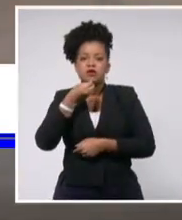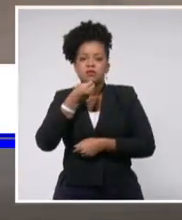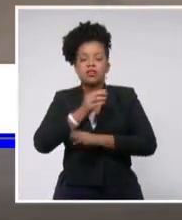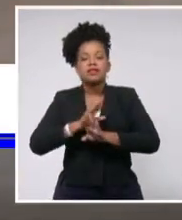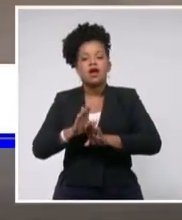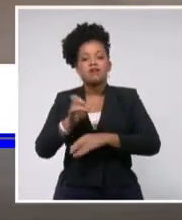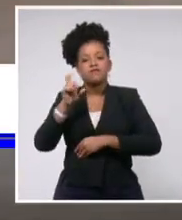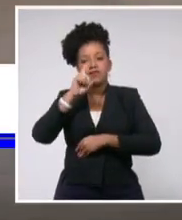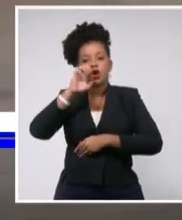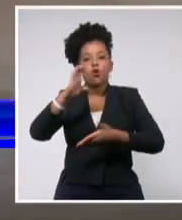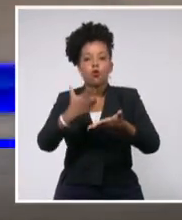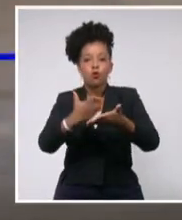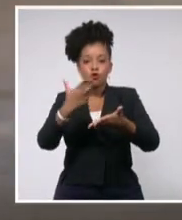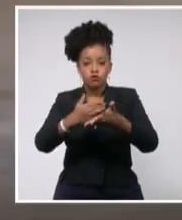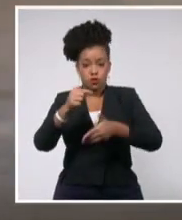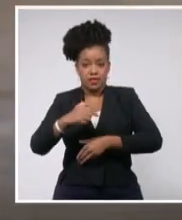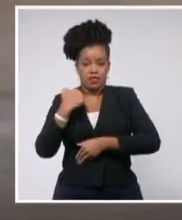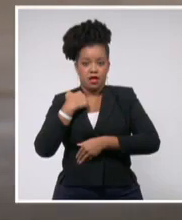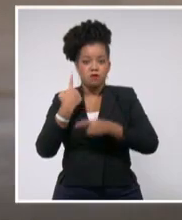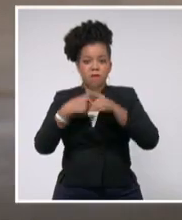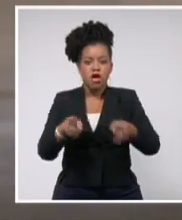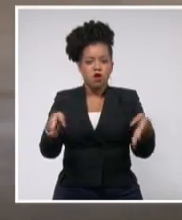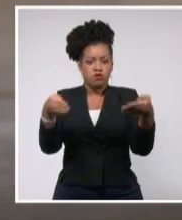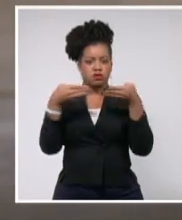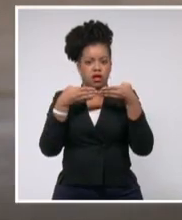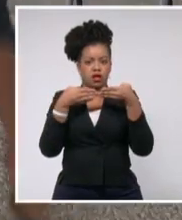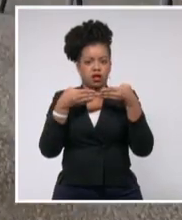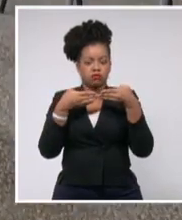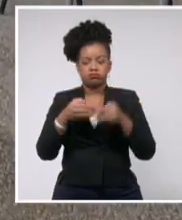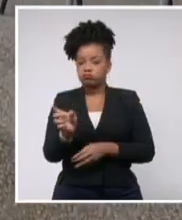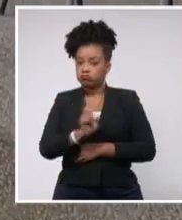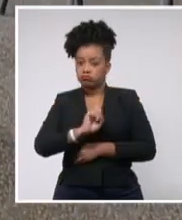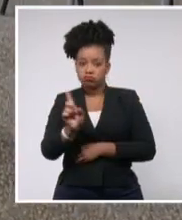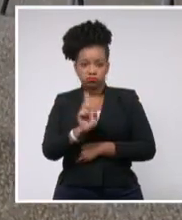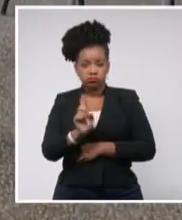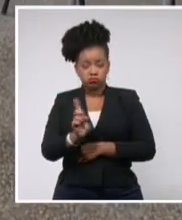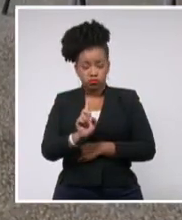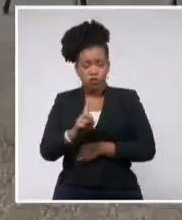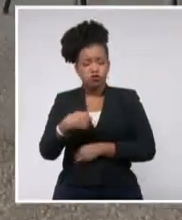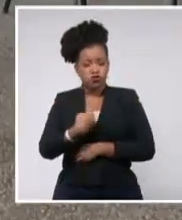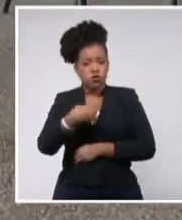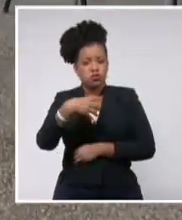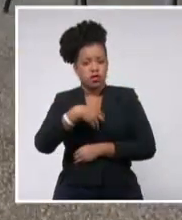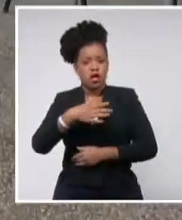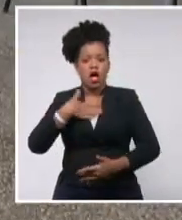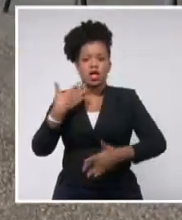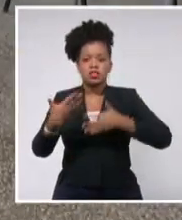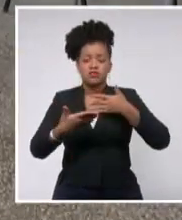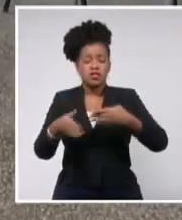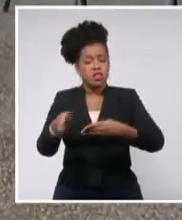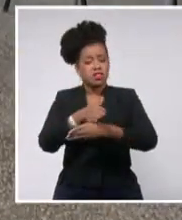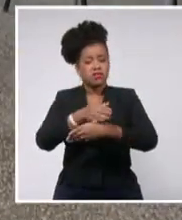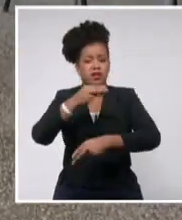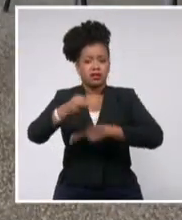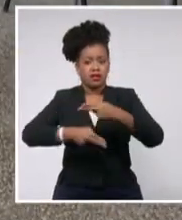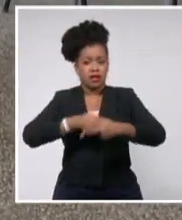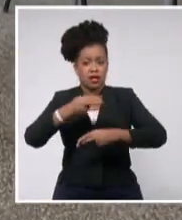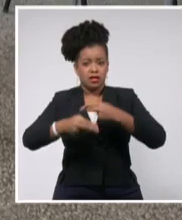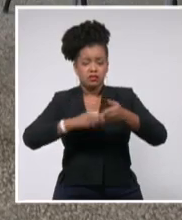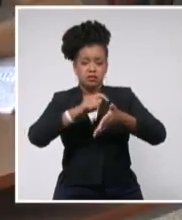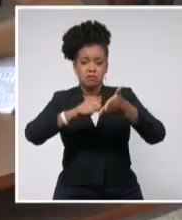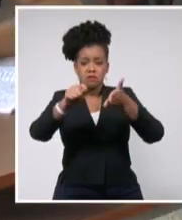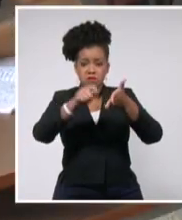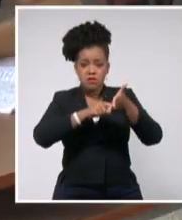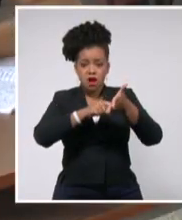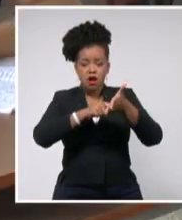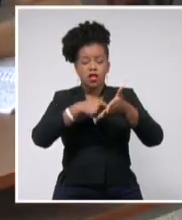curso 2019-2020, pero la universidad no cierra. ¿Por qué? Porque hay una serie de actividades propias del currículum base del estudiante que